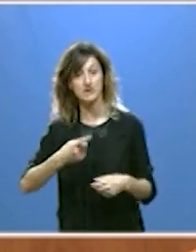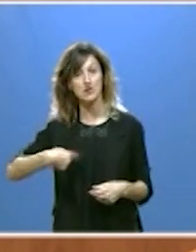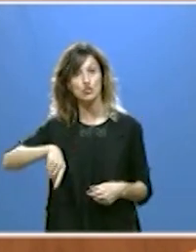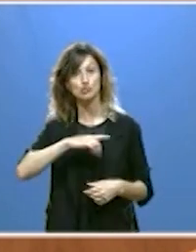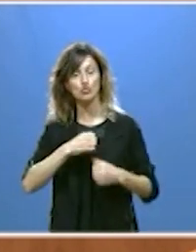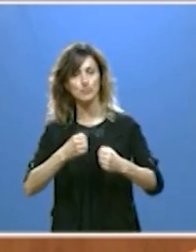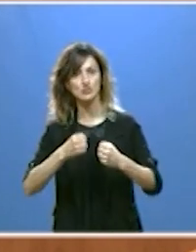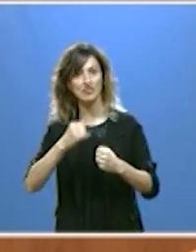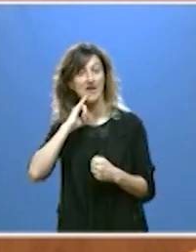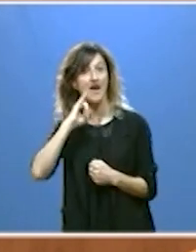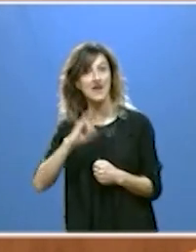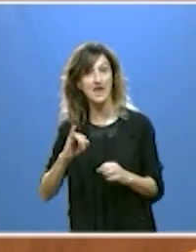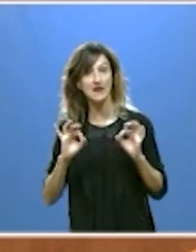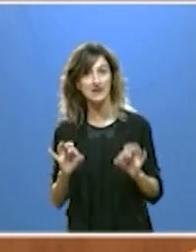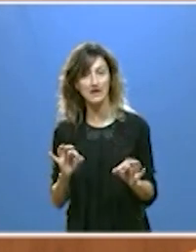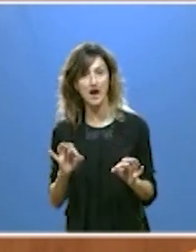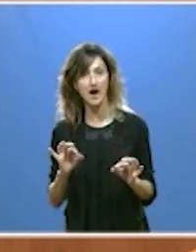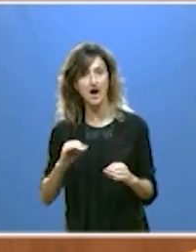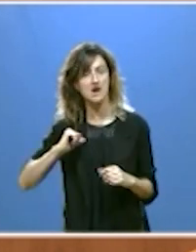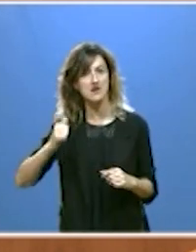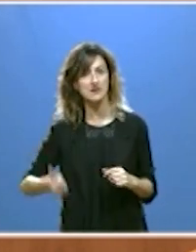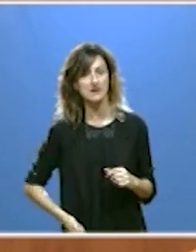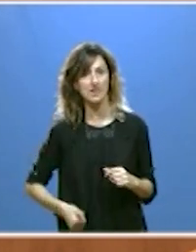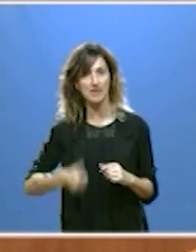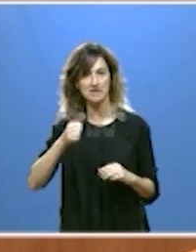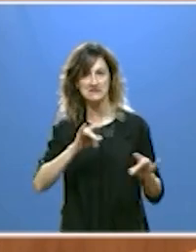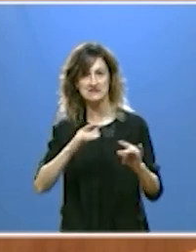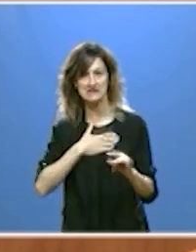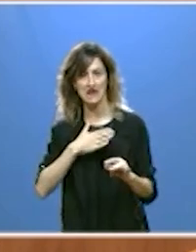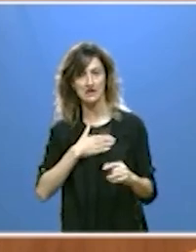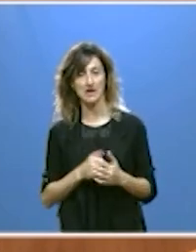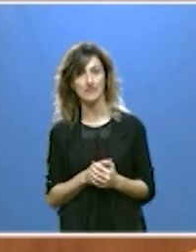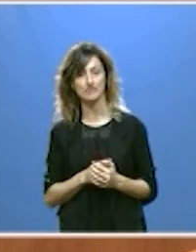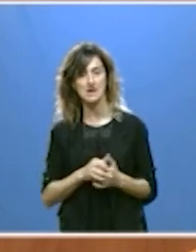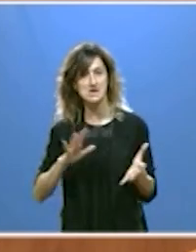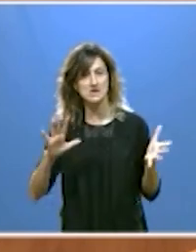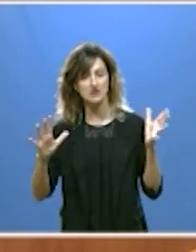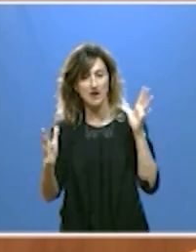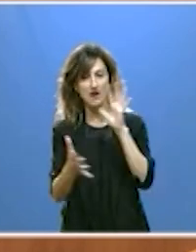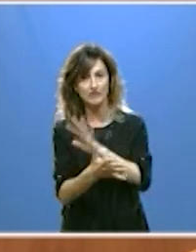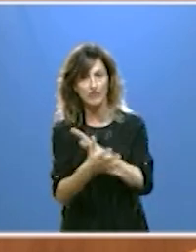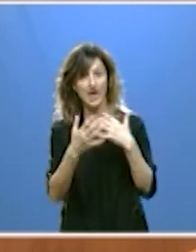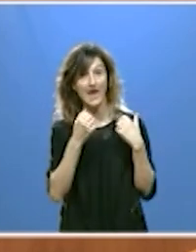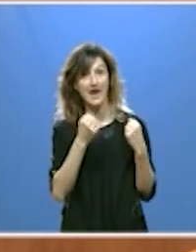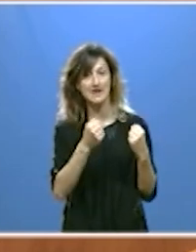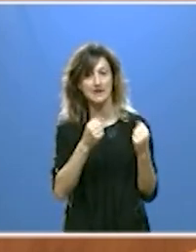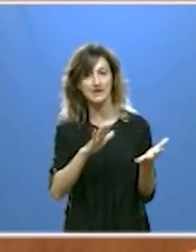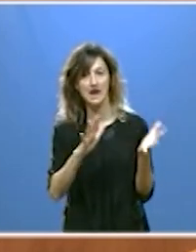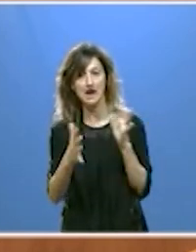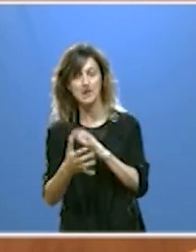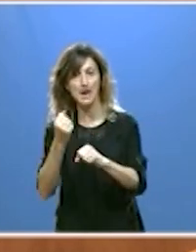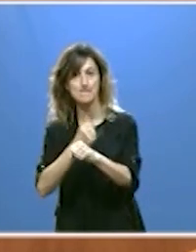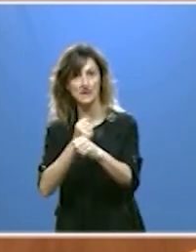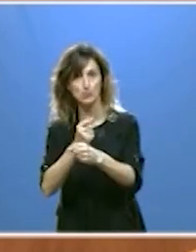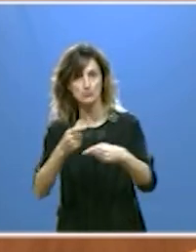potencia energética sea de más riqueza para nuestra tierra Transformaremos nuestra energía en empleo